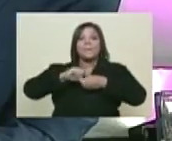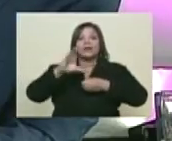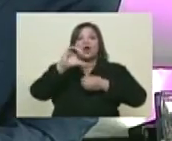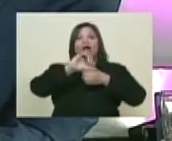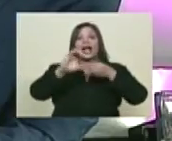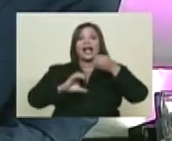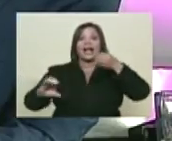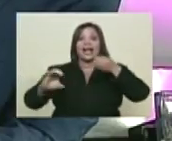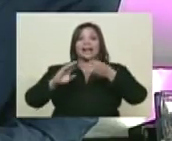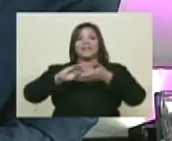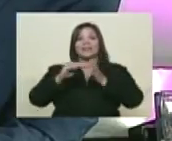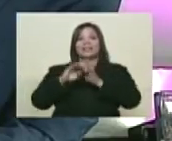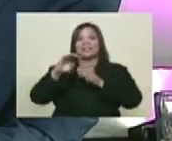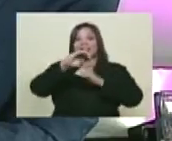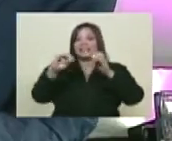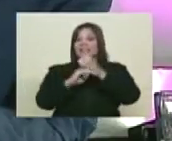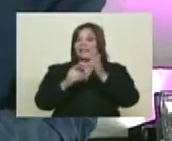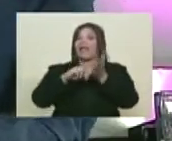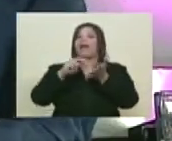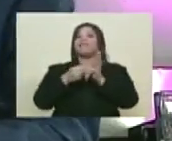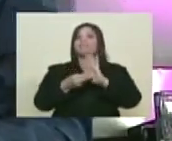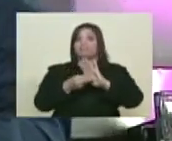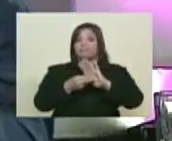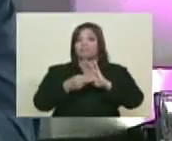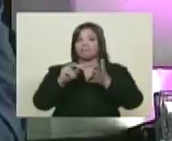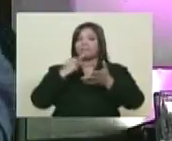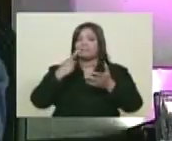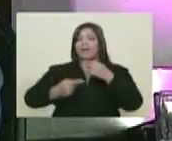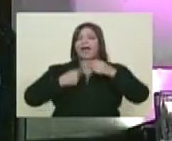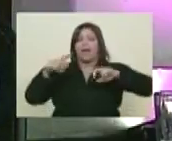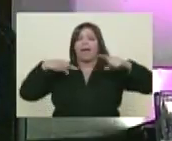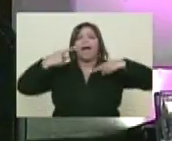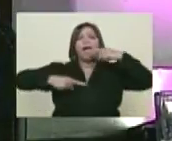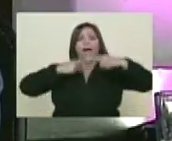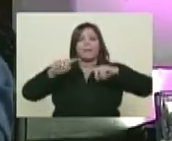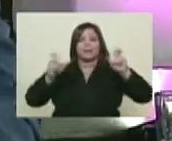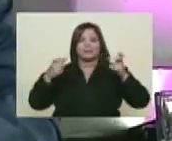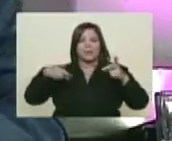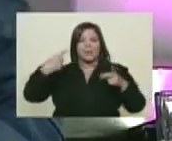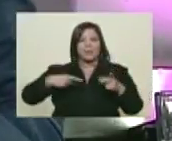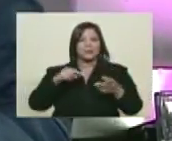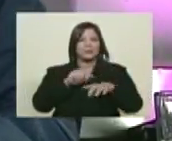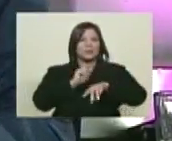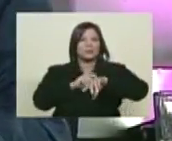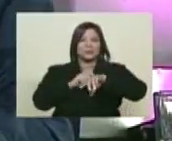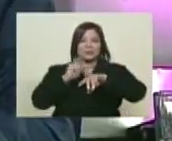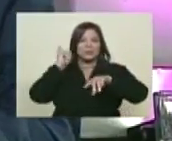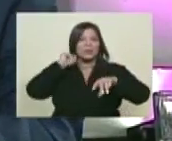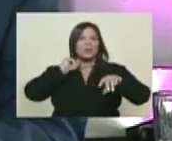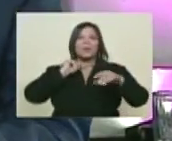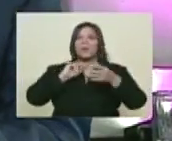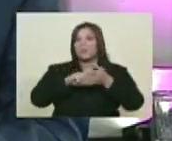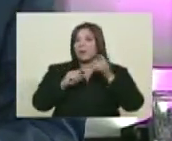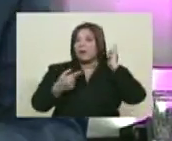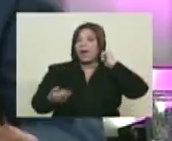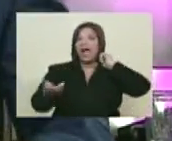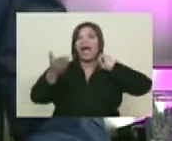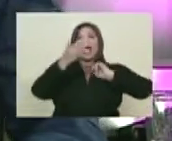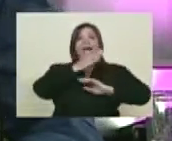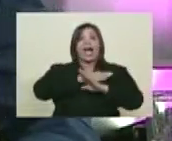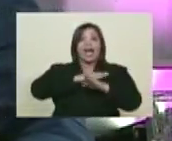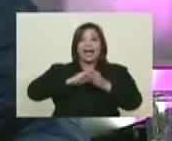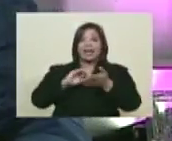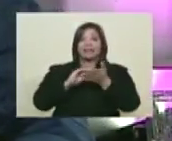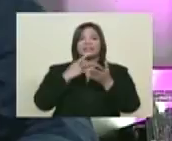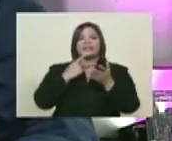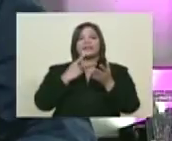geogerencia petrolera. Vamos a hablar sobre esto en los próximos minutos. Pero antes, quiero hacerles algunos comentarios.